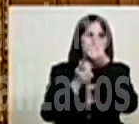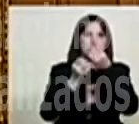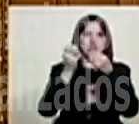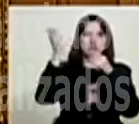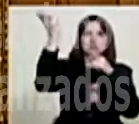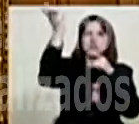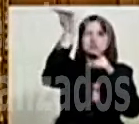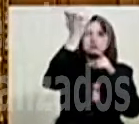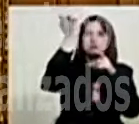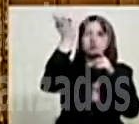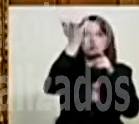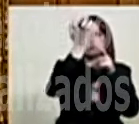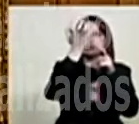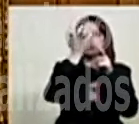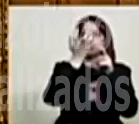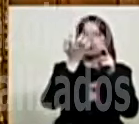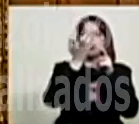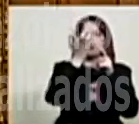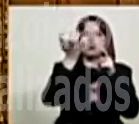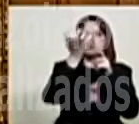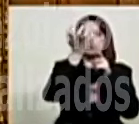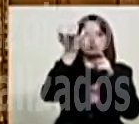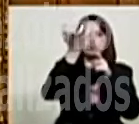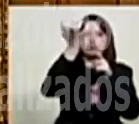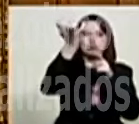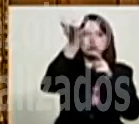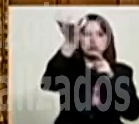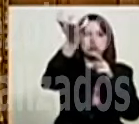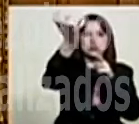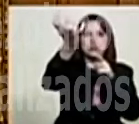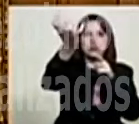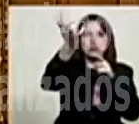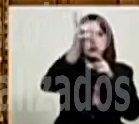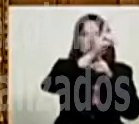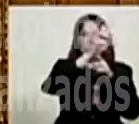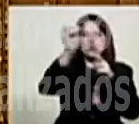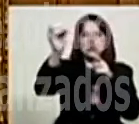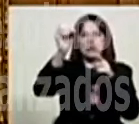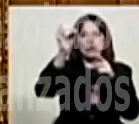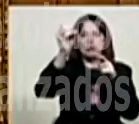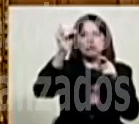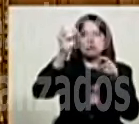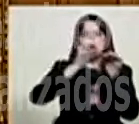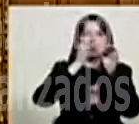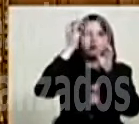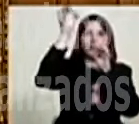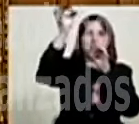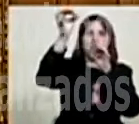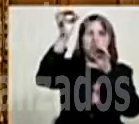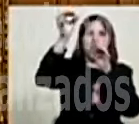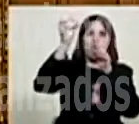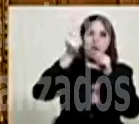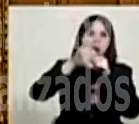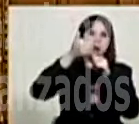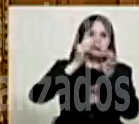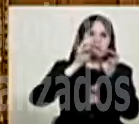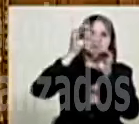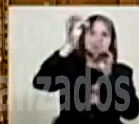Se aleja de la tarima presidencial y se profundiza. Unos 100 metros, diría yo ahora. Un poco más,